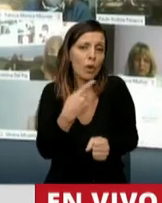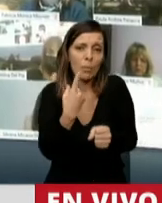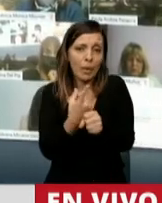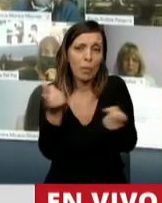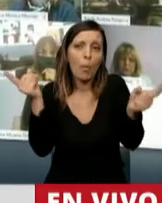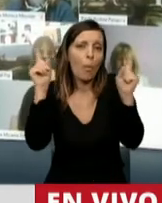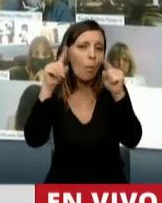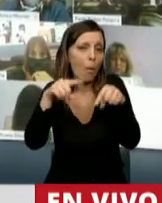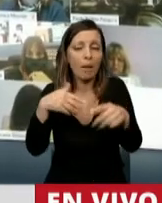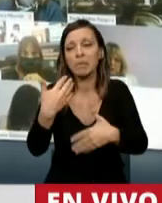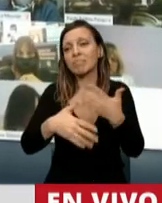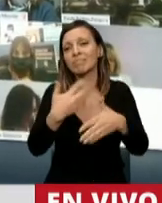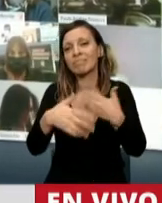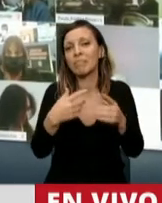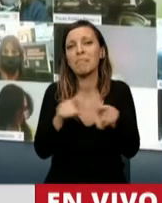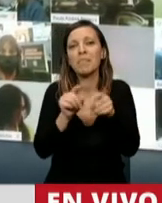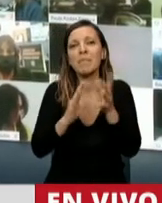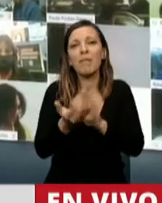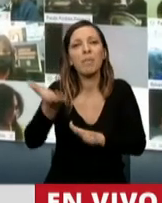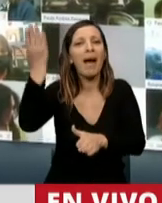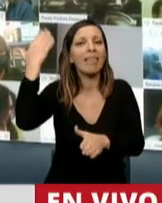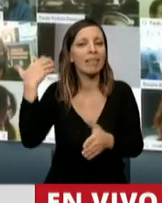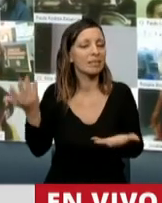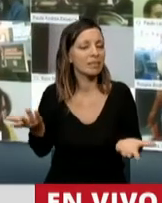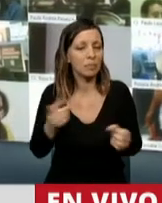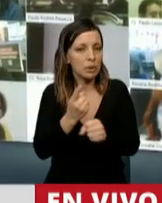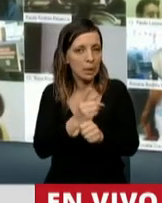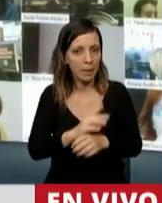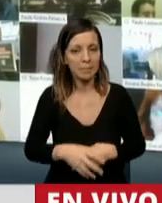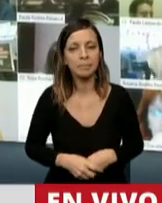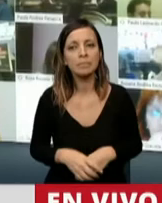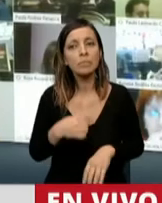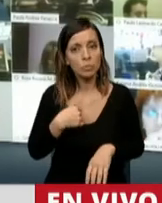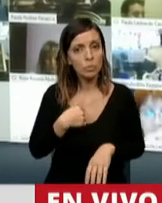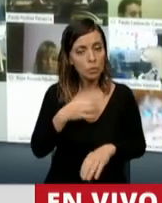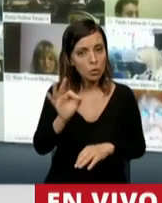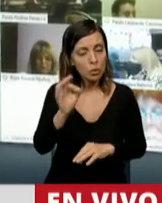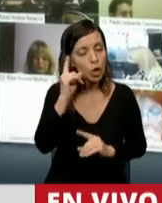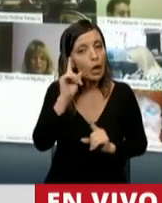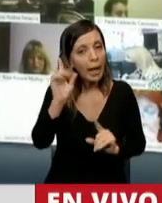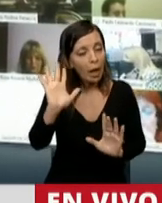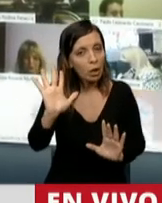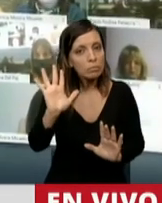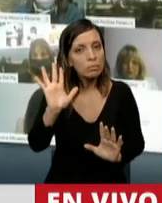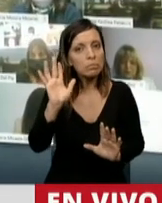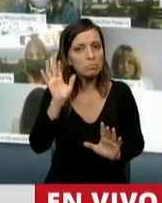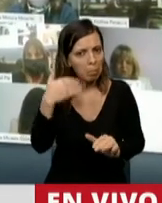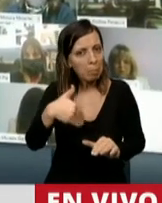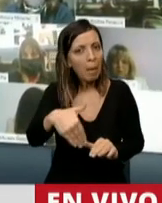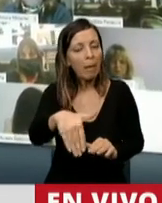poder vivir como vivíamos antes de esta pandemia. Yo soy de los que creen que esto